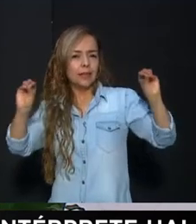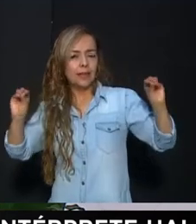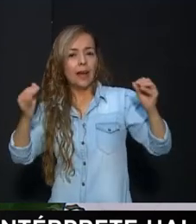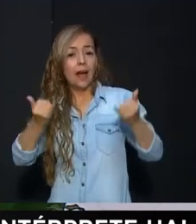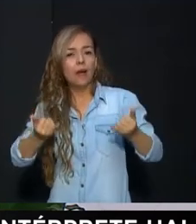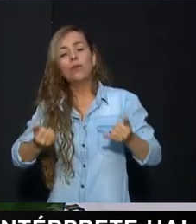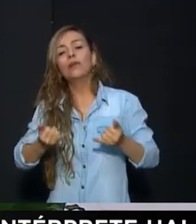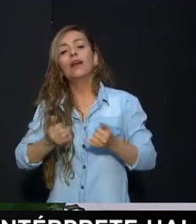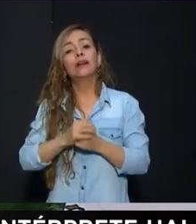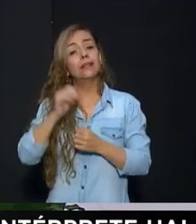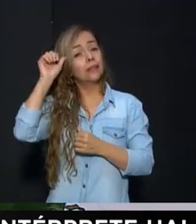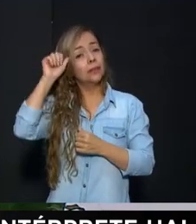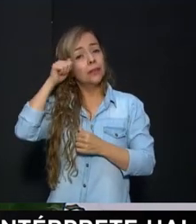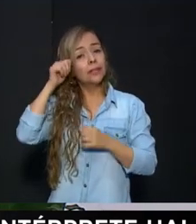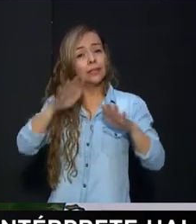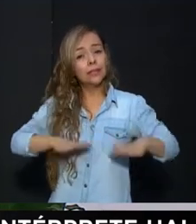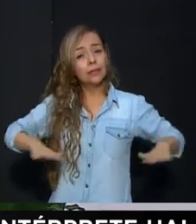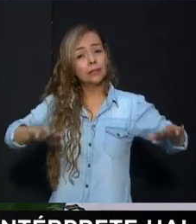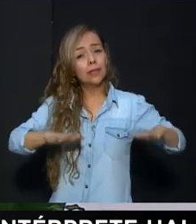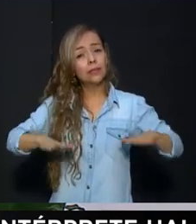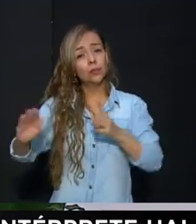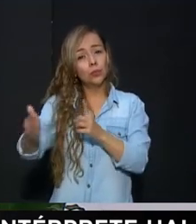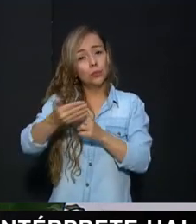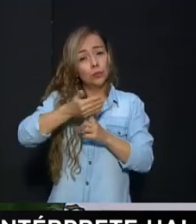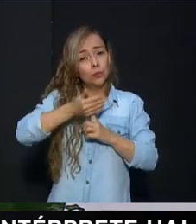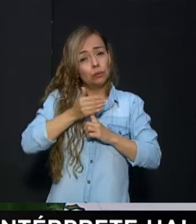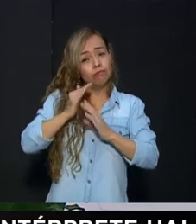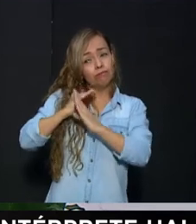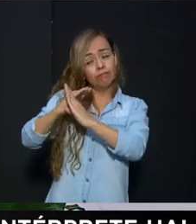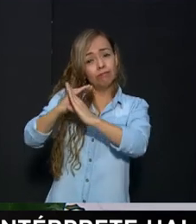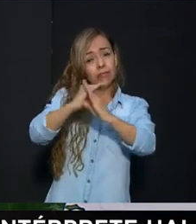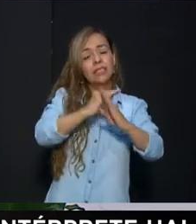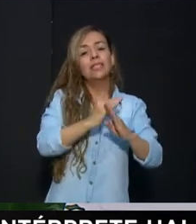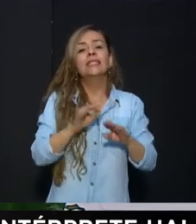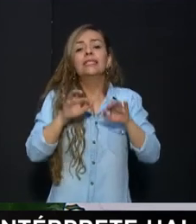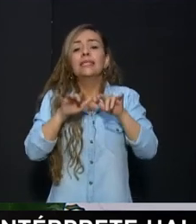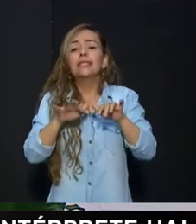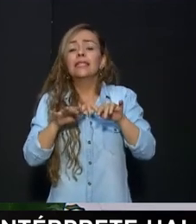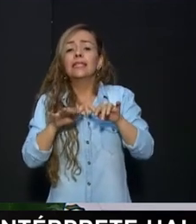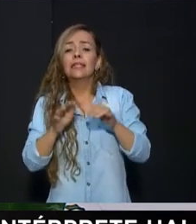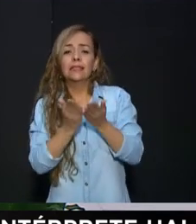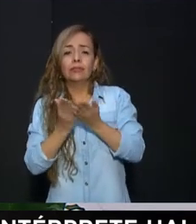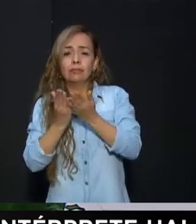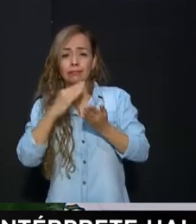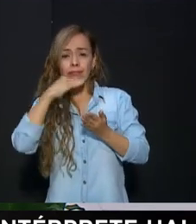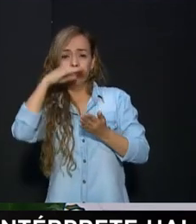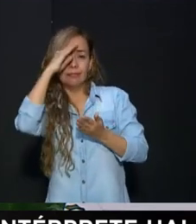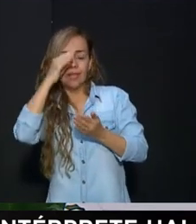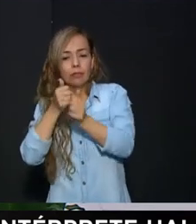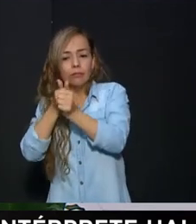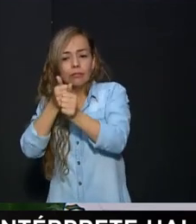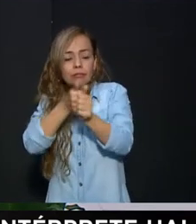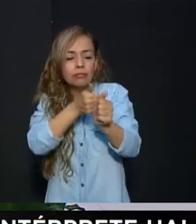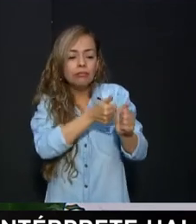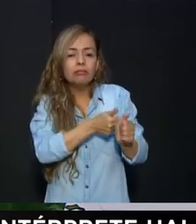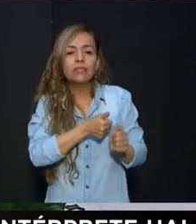entorno protector Recordemos que Estas son unas líneas Que tiene habilitada La Secretaría de Educación De Medellín Para acompañar En todos los procesos A